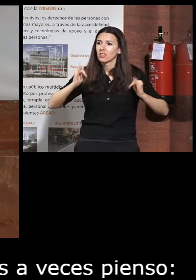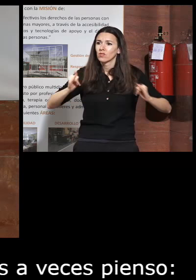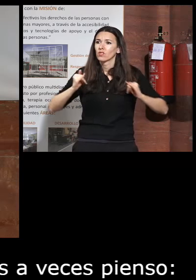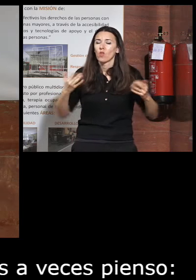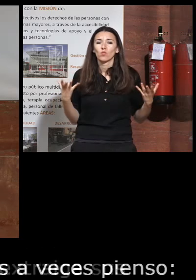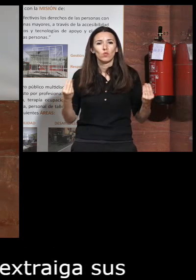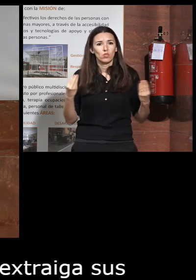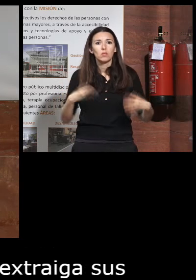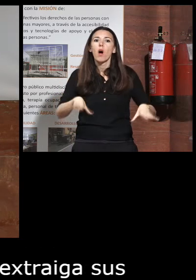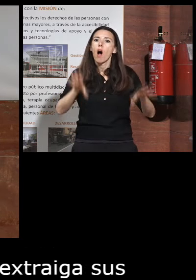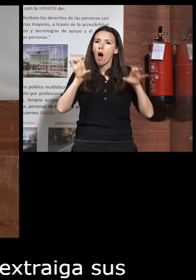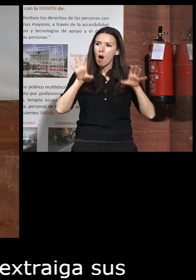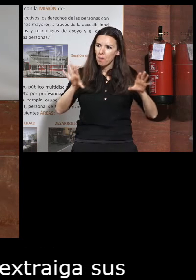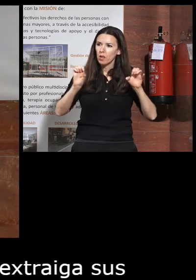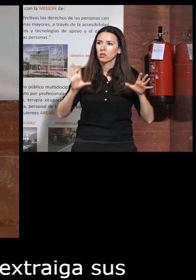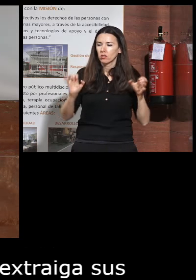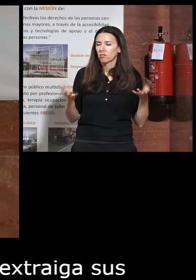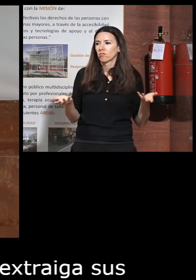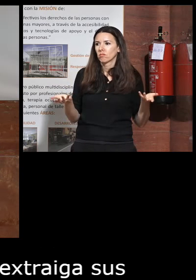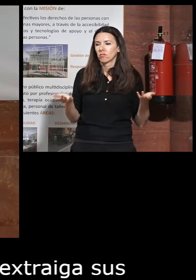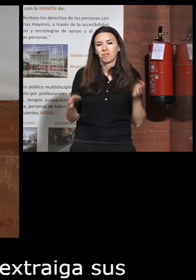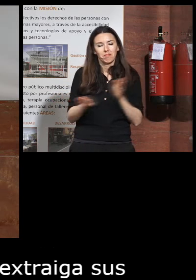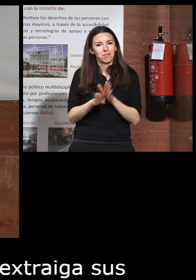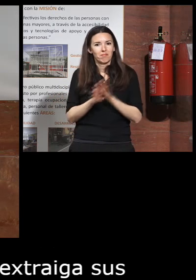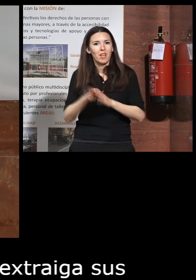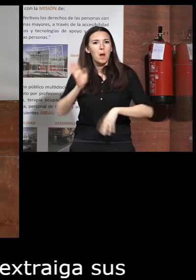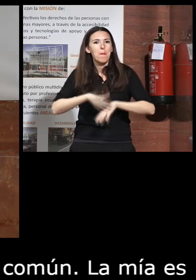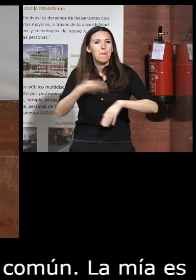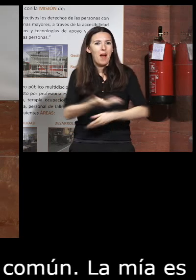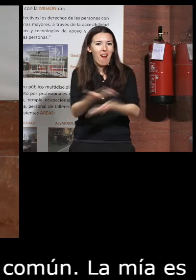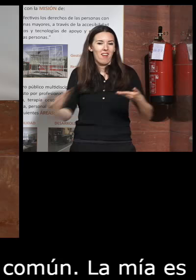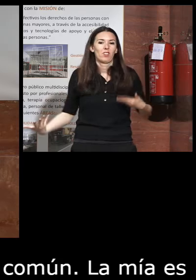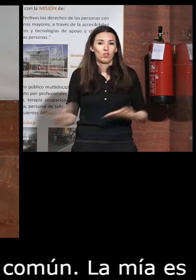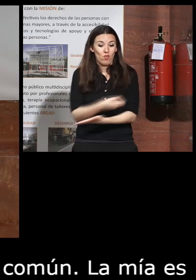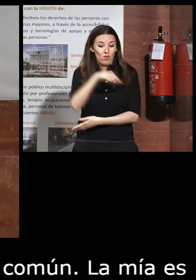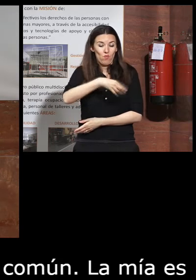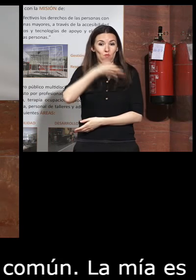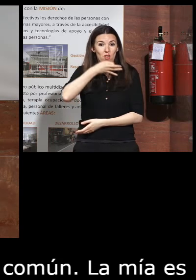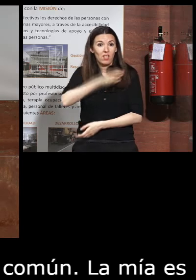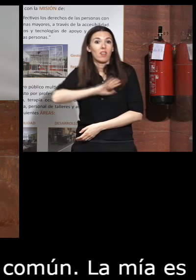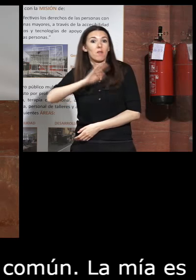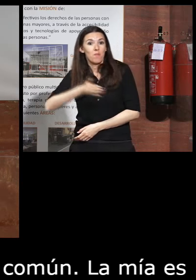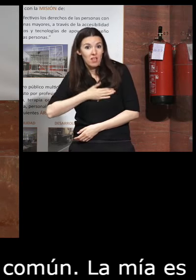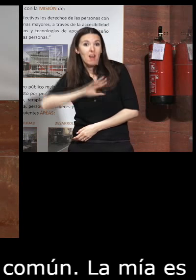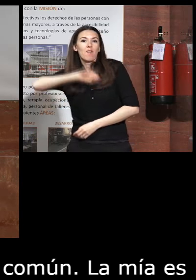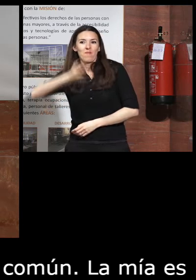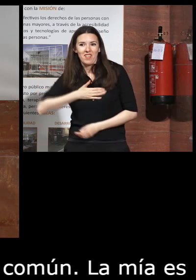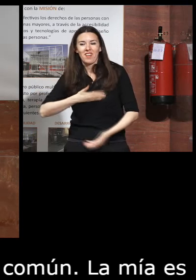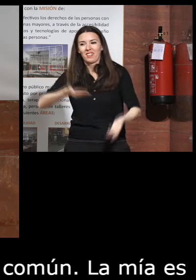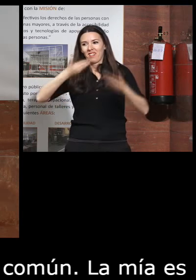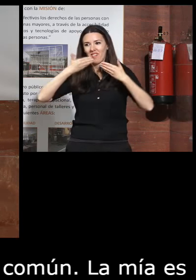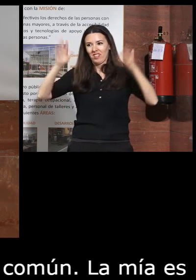que he aprendido y que seguimos para todos esta tarde mañana y al día siguiente gracias